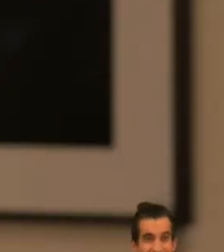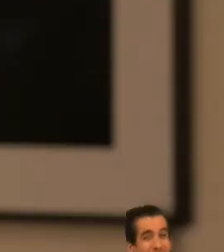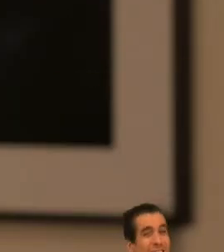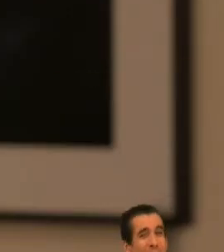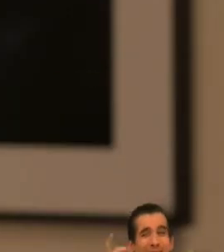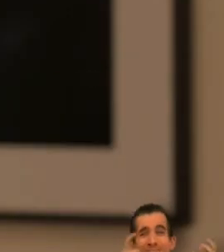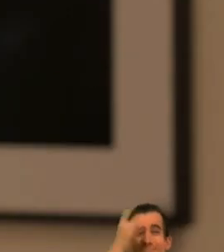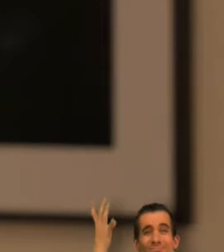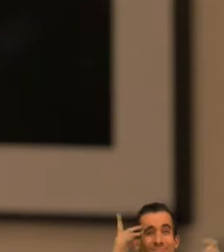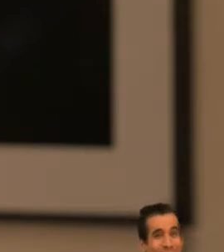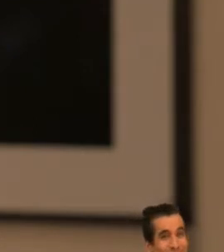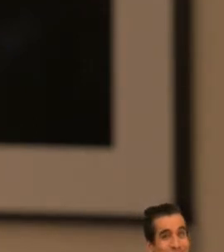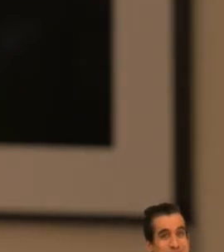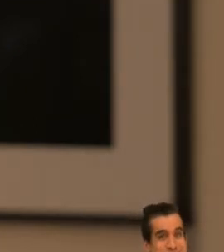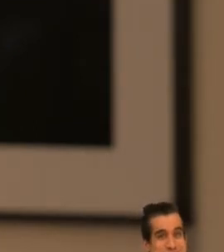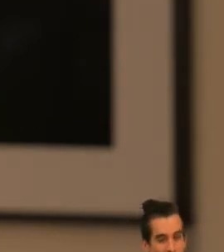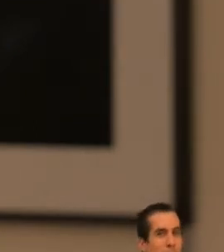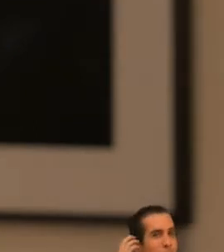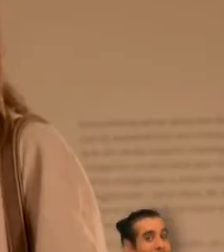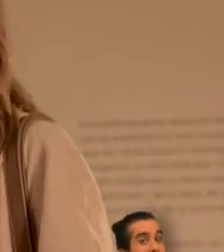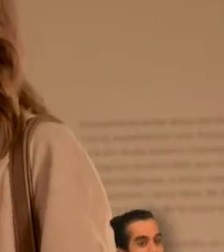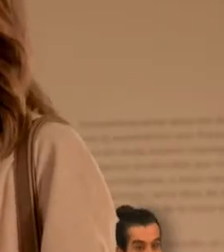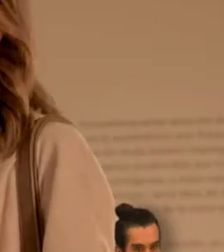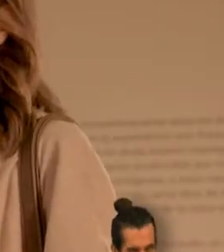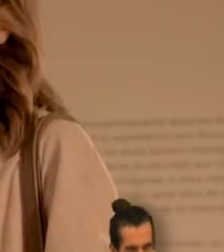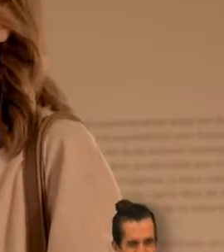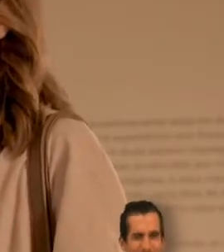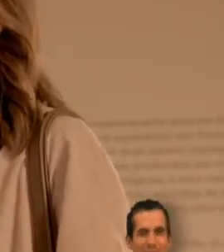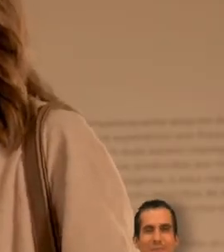una gran cantidad de los creadores seleccionados PACA